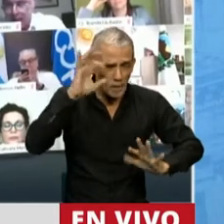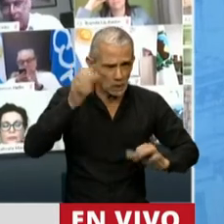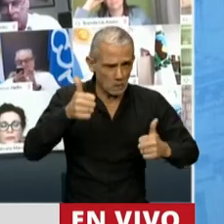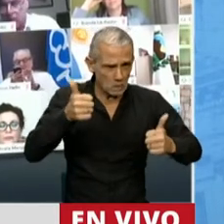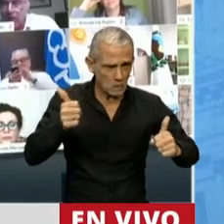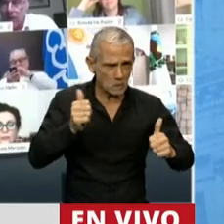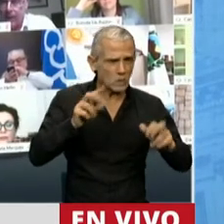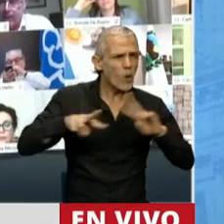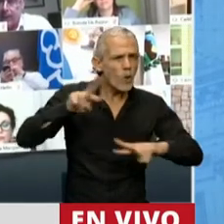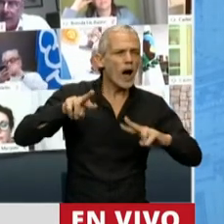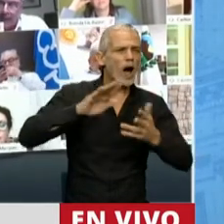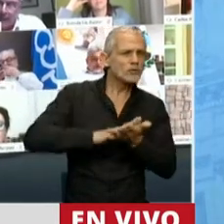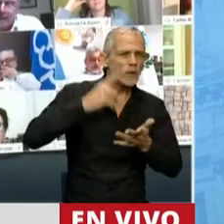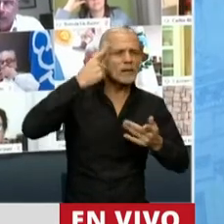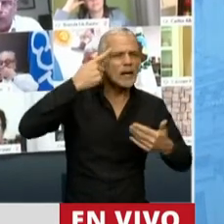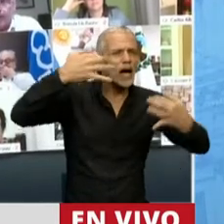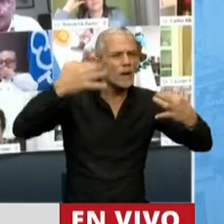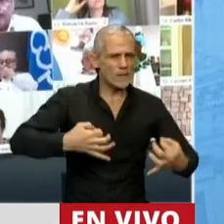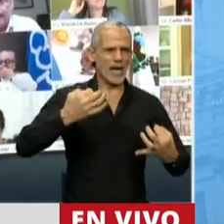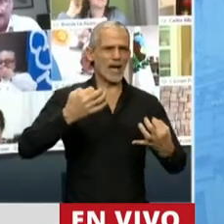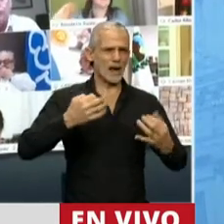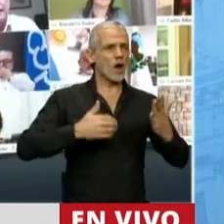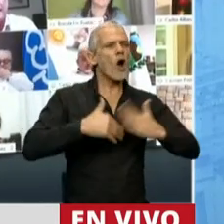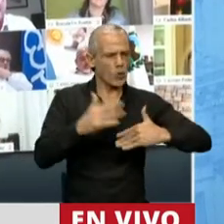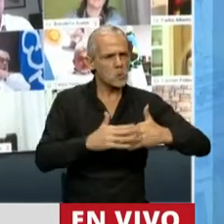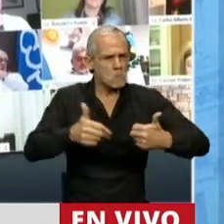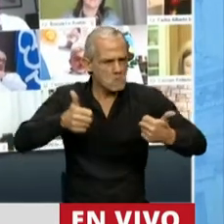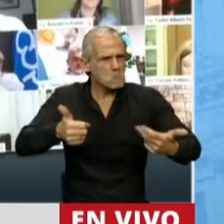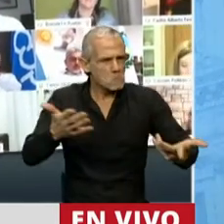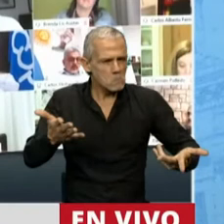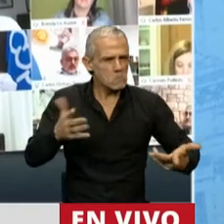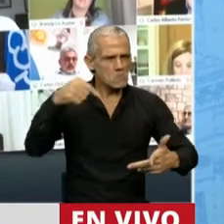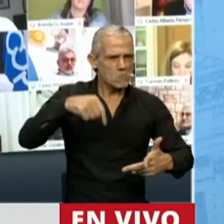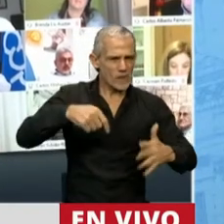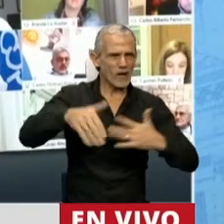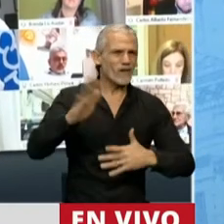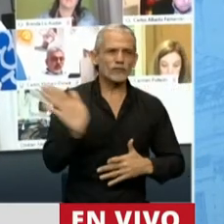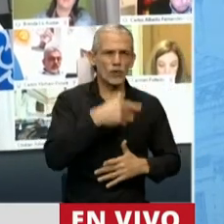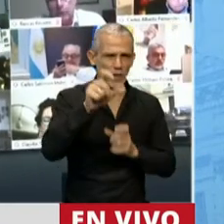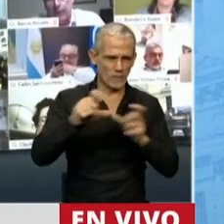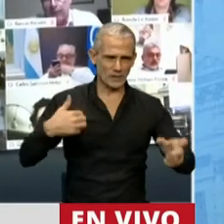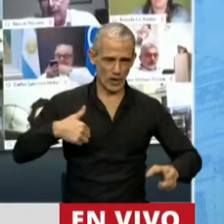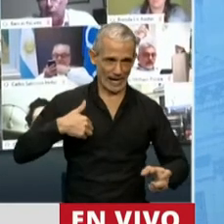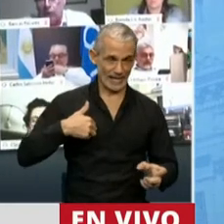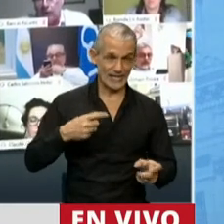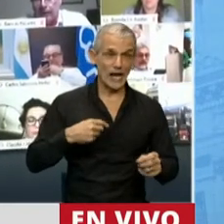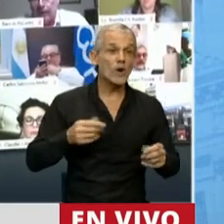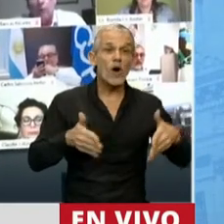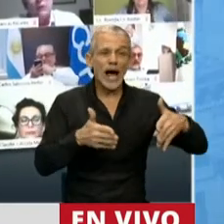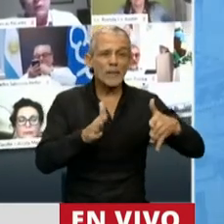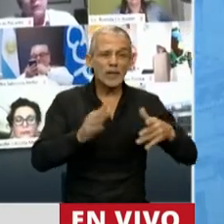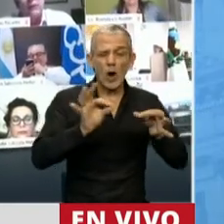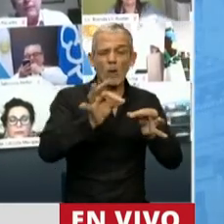buscado de la racionalidad, de la construcción que estamos enfrentando todos los argentinos. Pero el camino es muy largo.